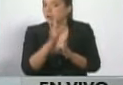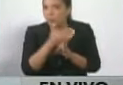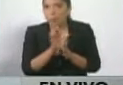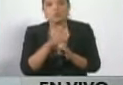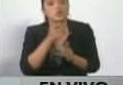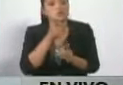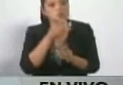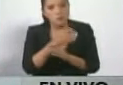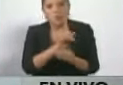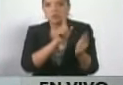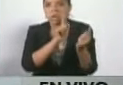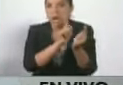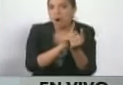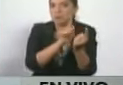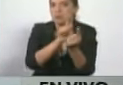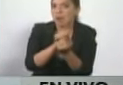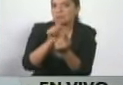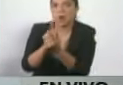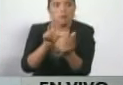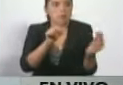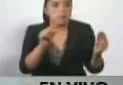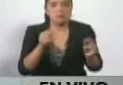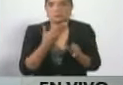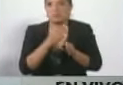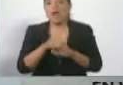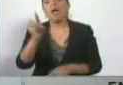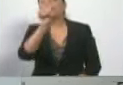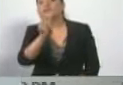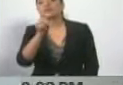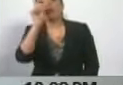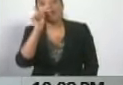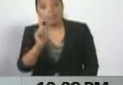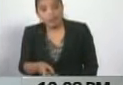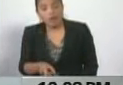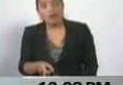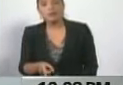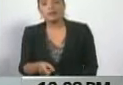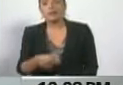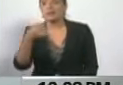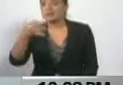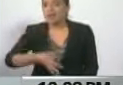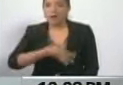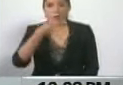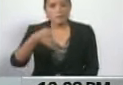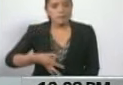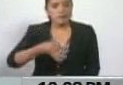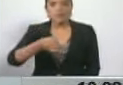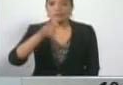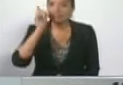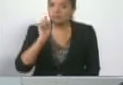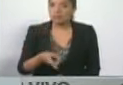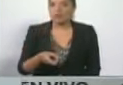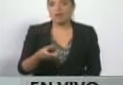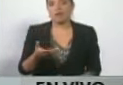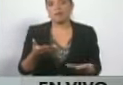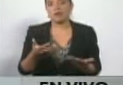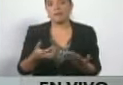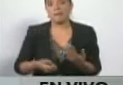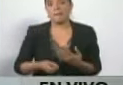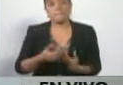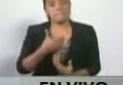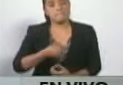Con quien sea, porque es lo que hay. Y Venezuela debe buscar cada vez con mayor